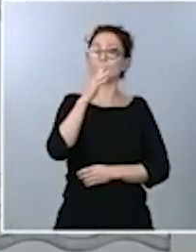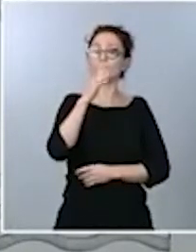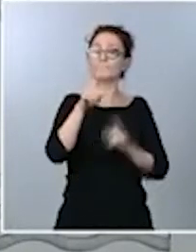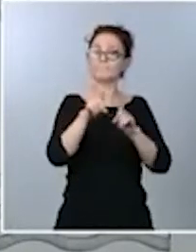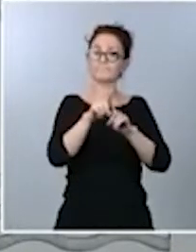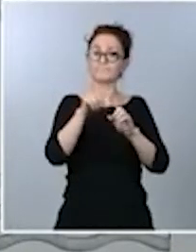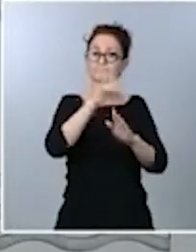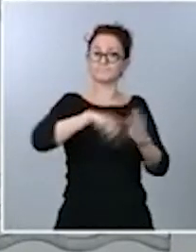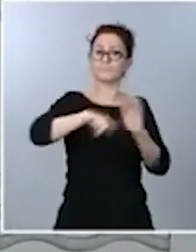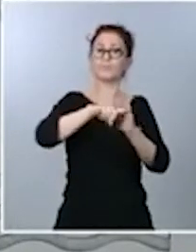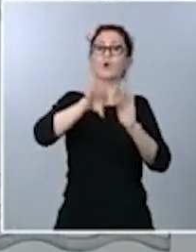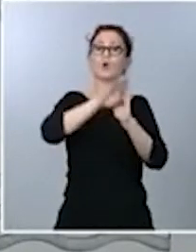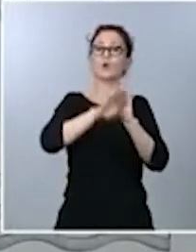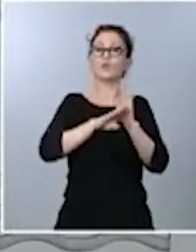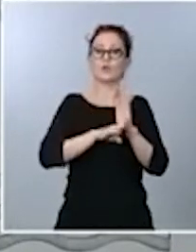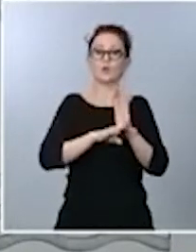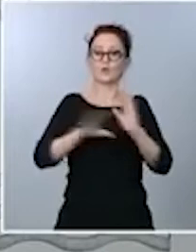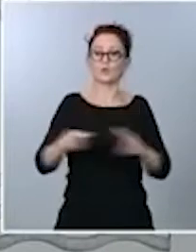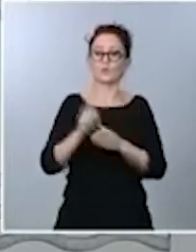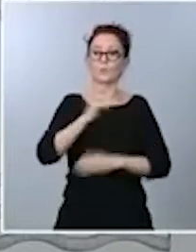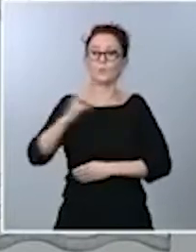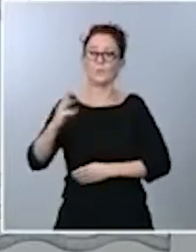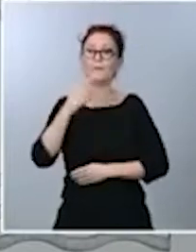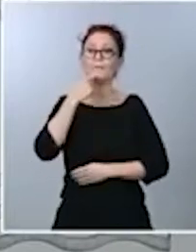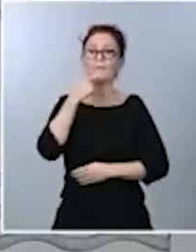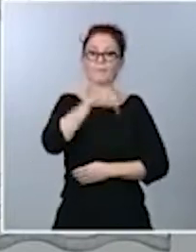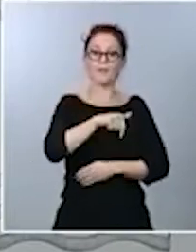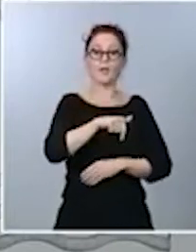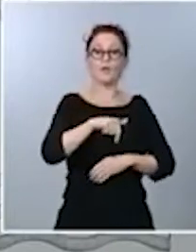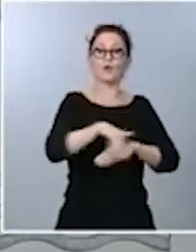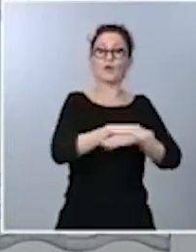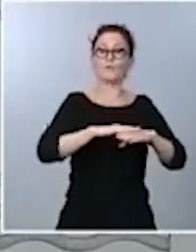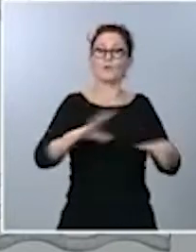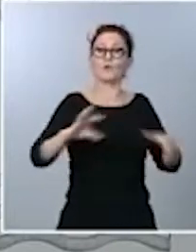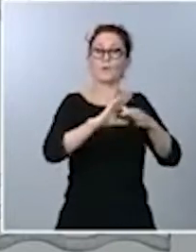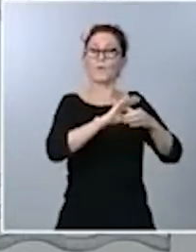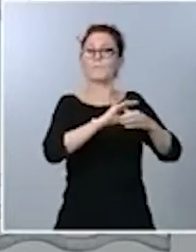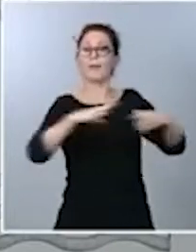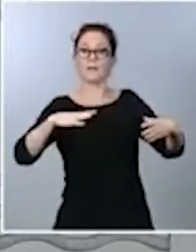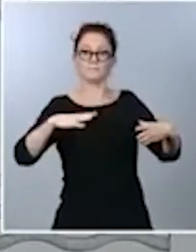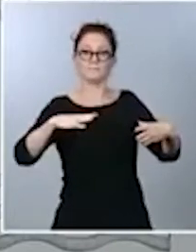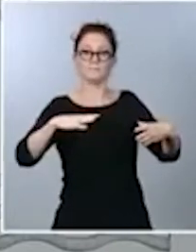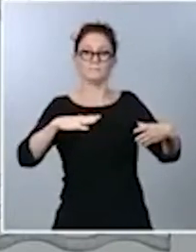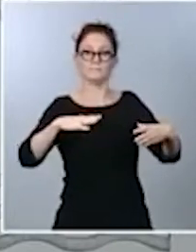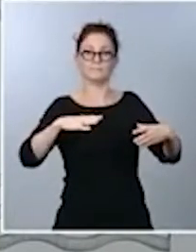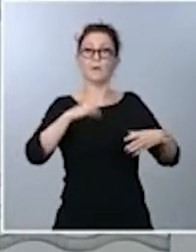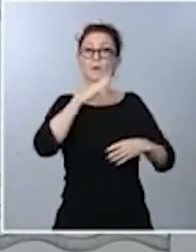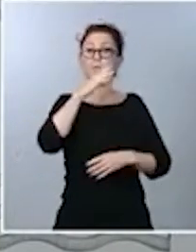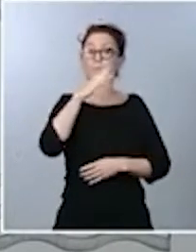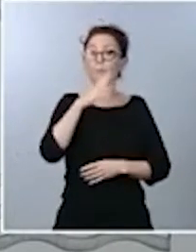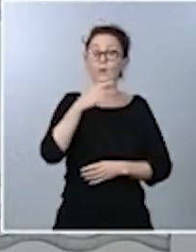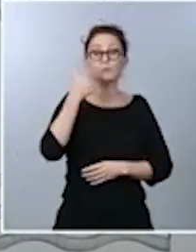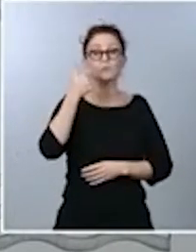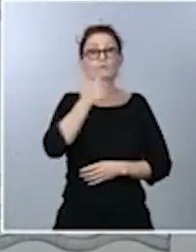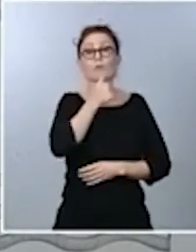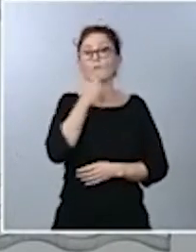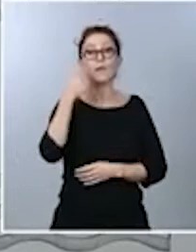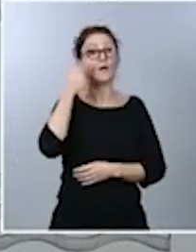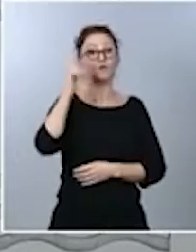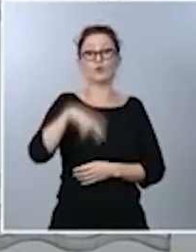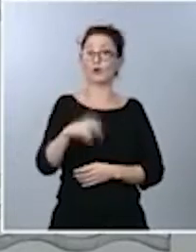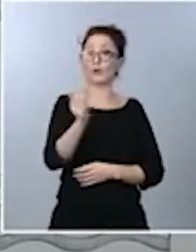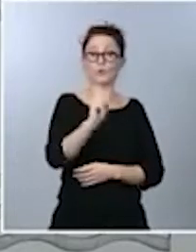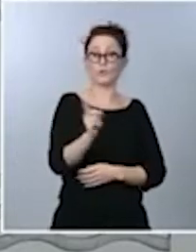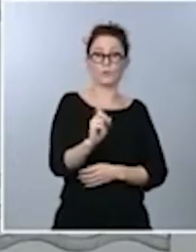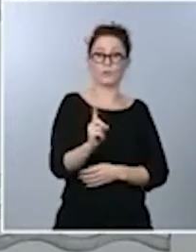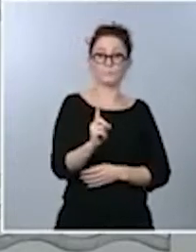que se rompiera este gobierno de coalición, porque sigue sin reconocer la legitimidad que viene de las urnas, en la que por